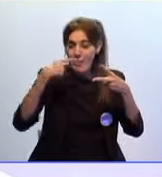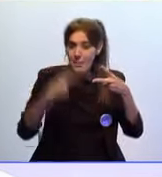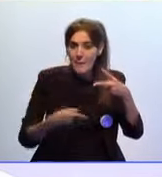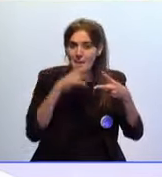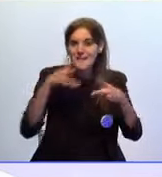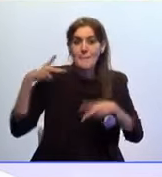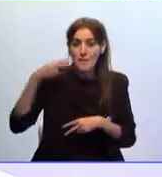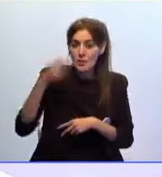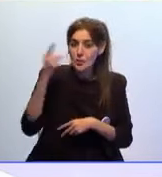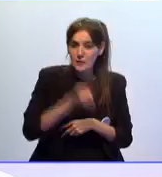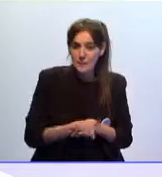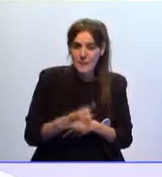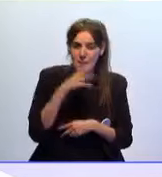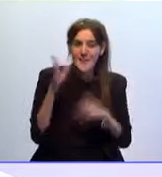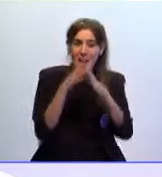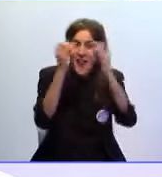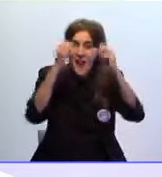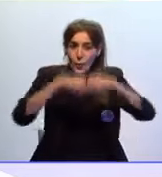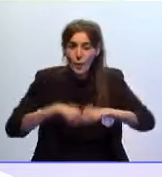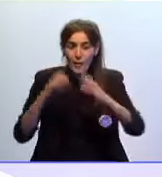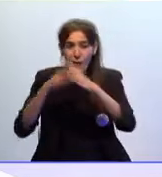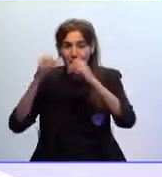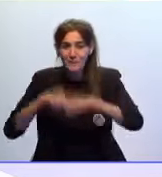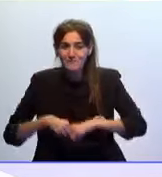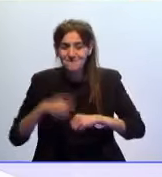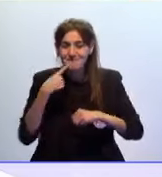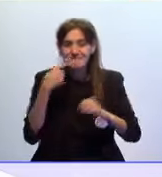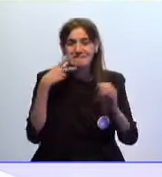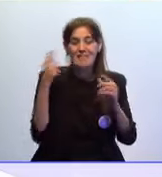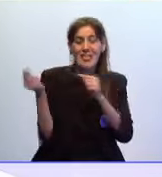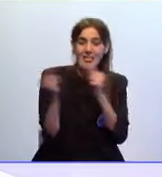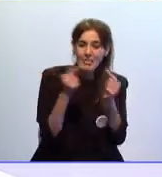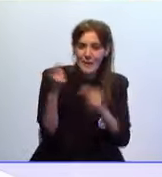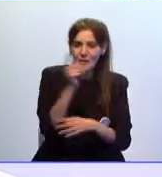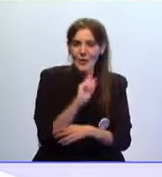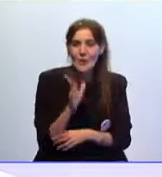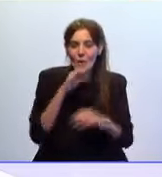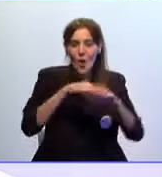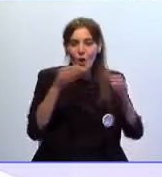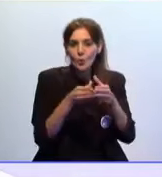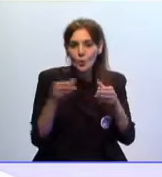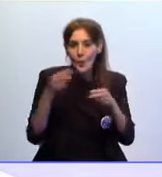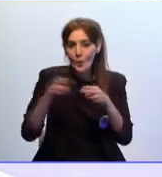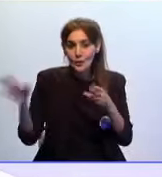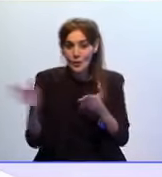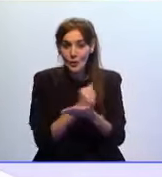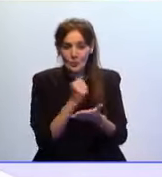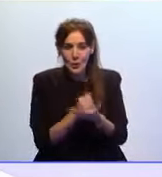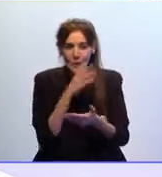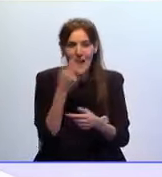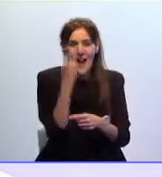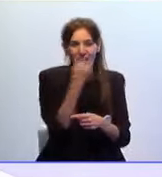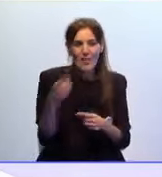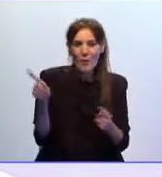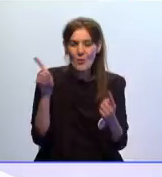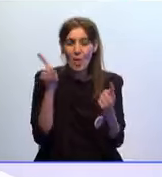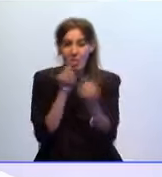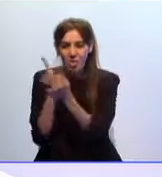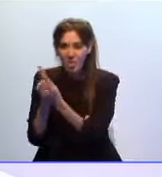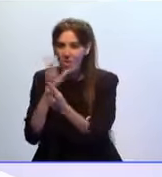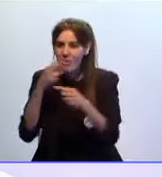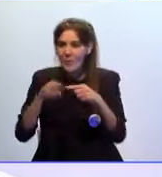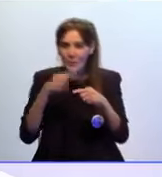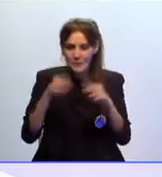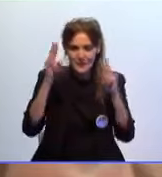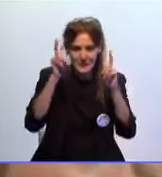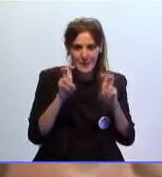pensiones. La unanimidad no ha sido el reflejo del debate en el que los distintos grupos se han echado en cara a la utilización política de